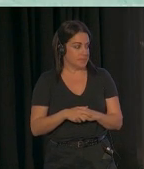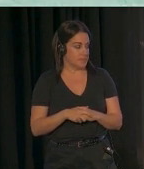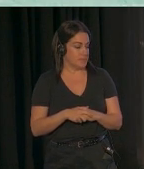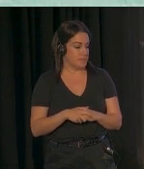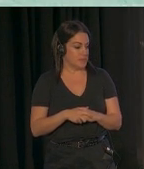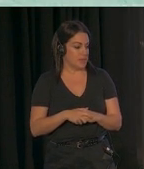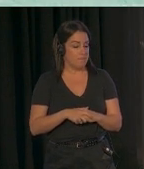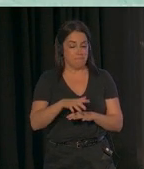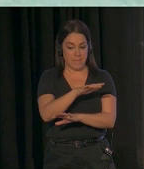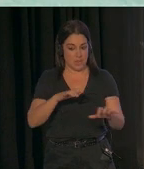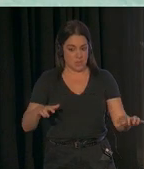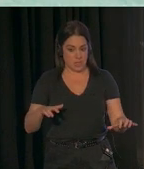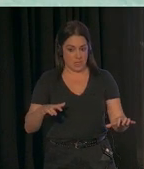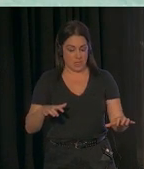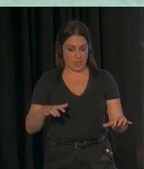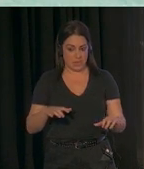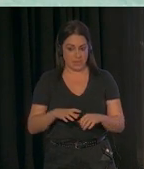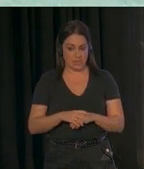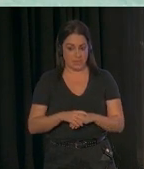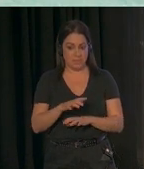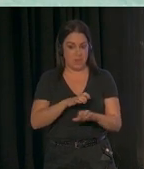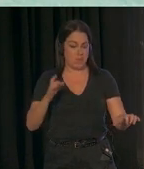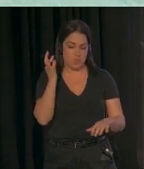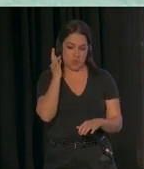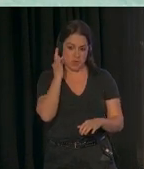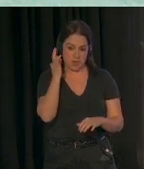La mayoría eran mujeres.